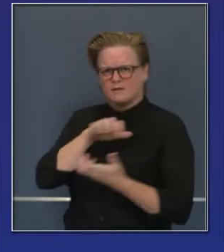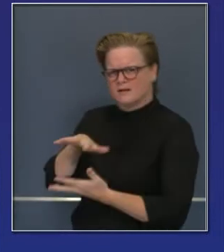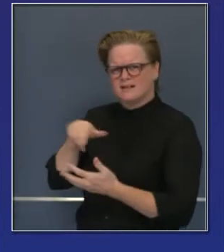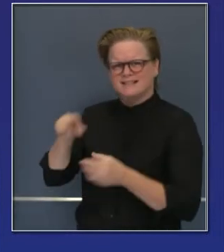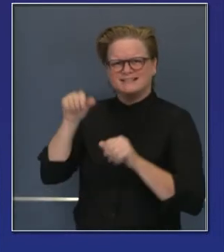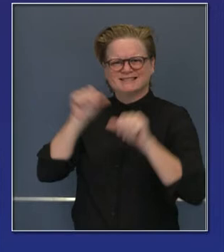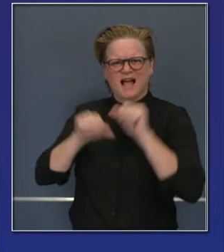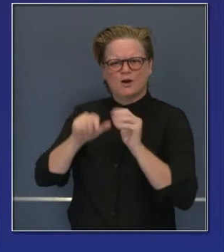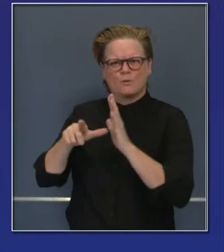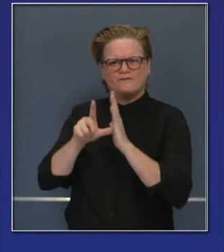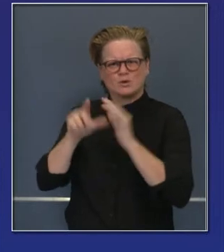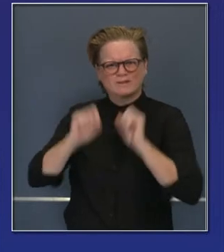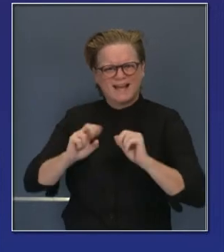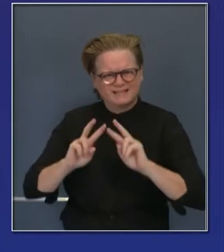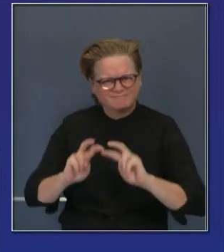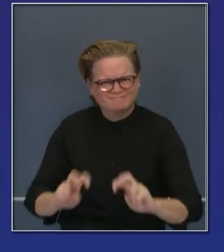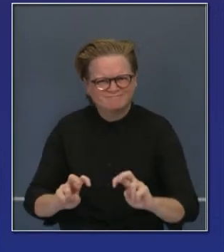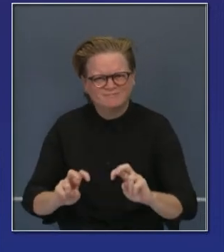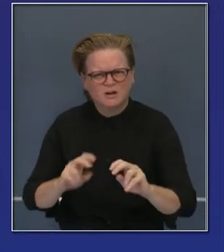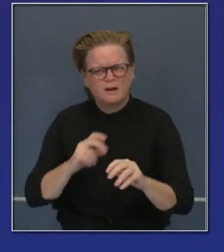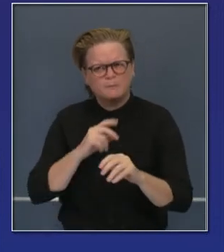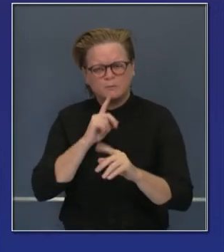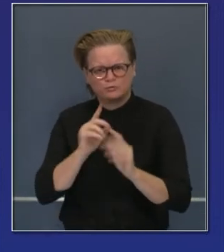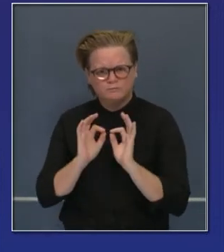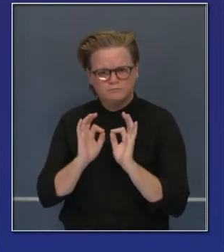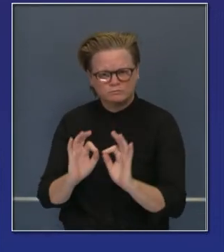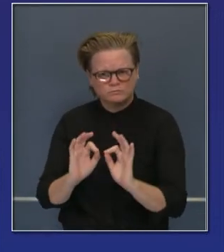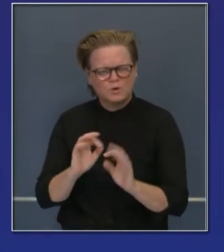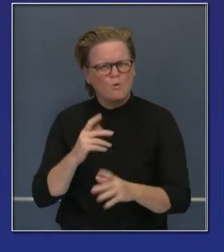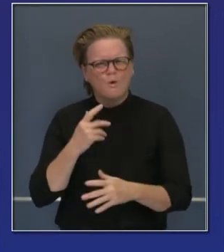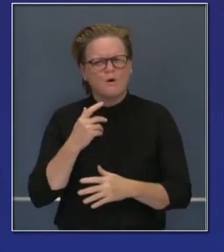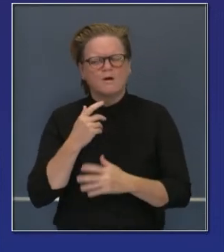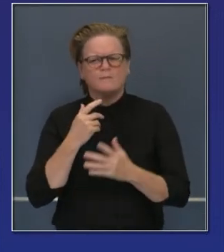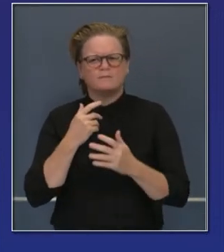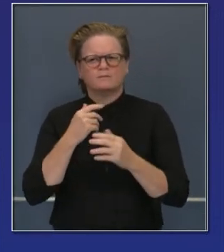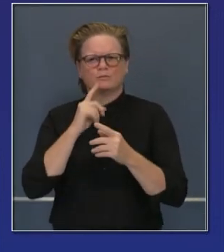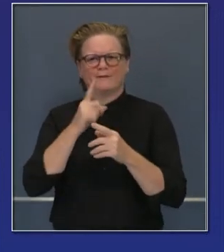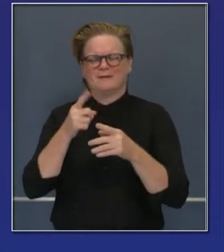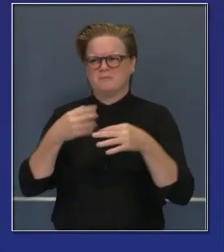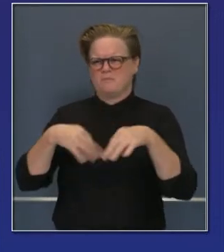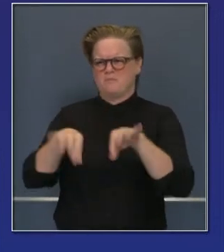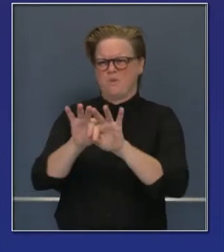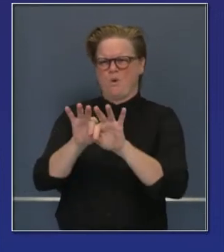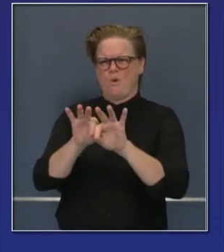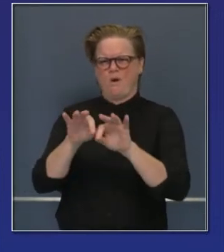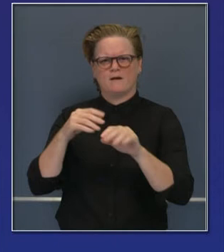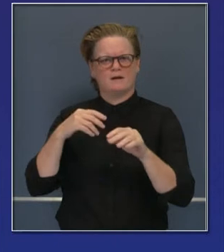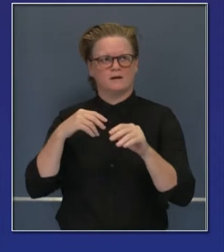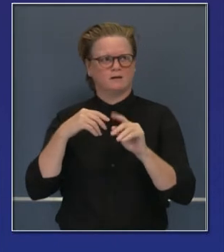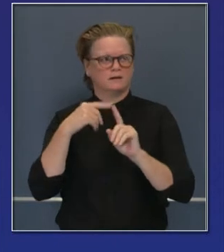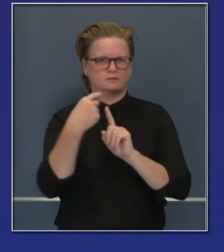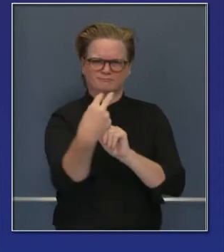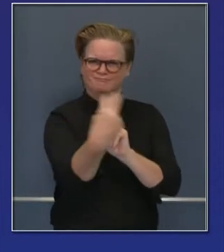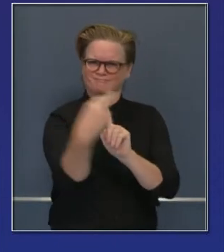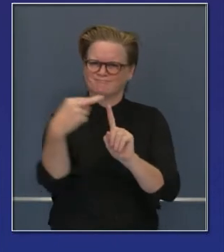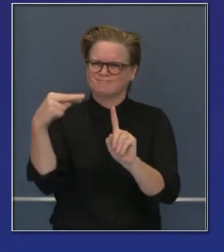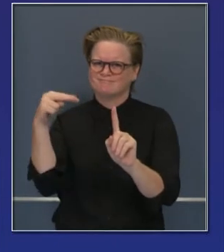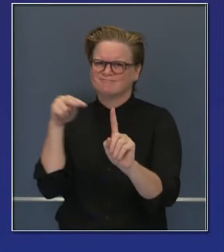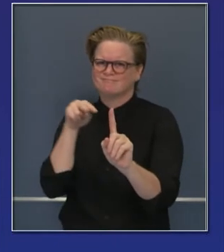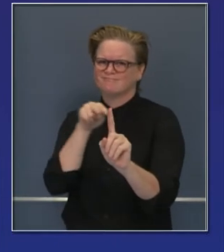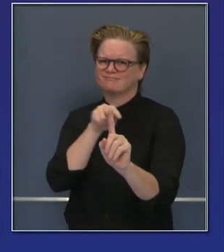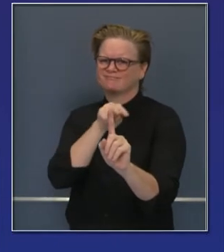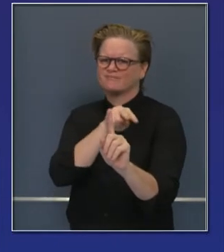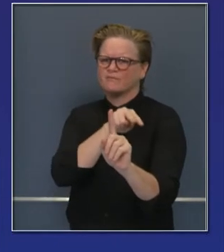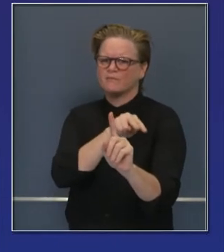para tener otra serie de ojos en estos datos de la tercera fase. Después de revisar los datos